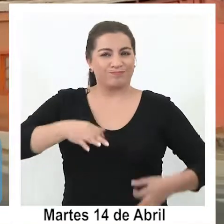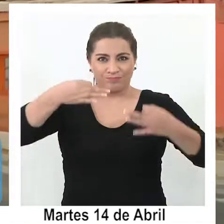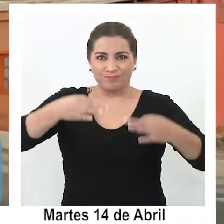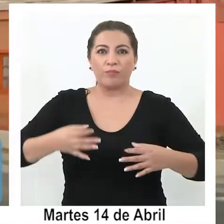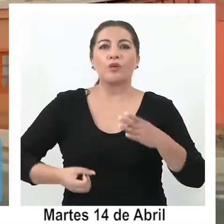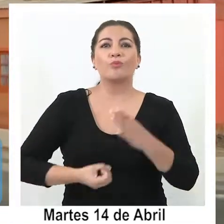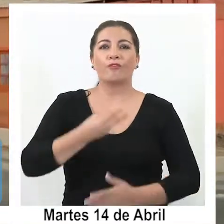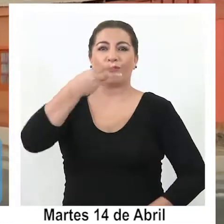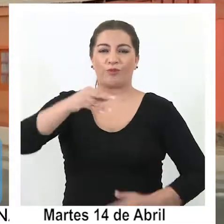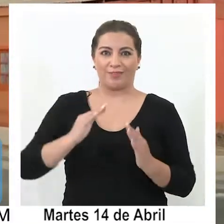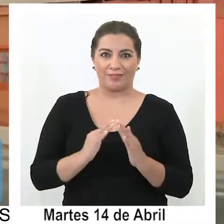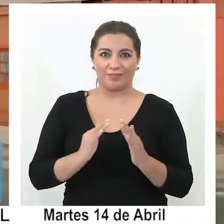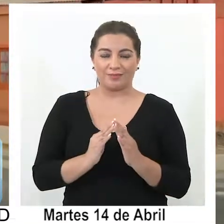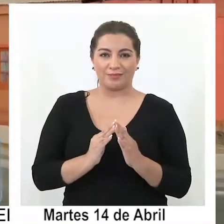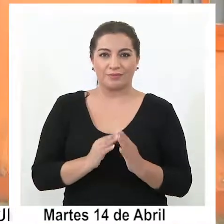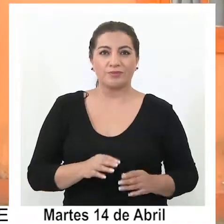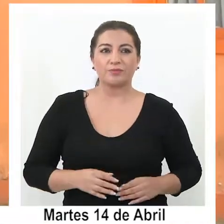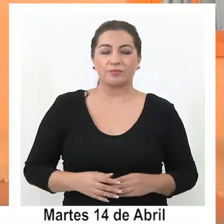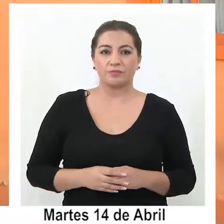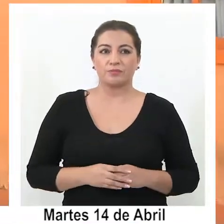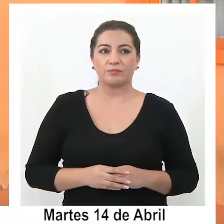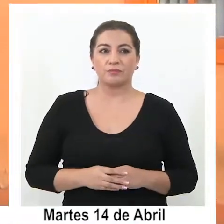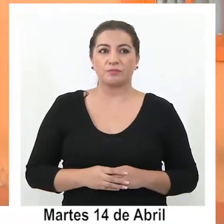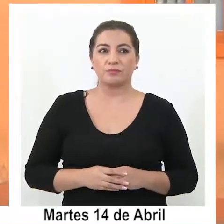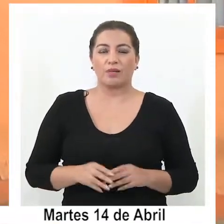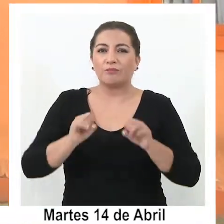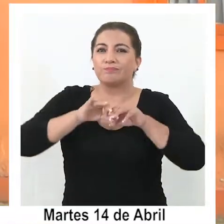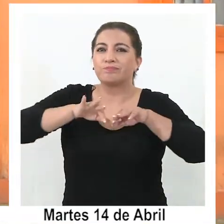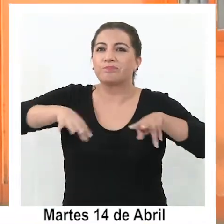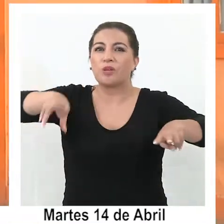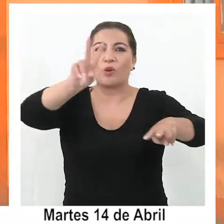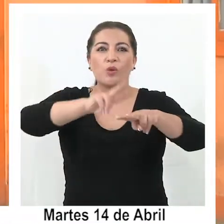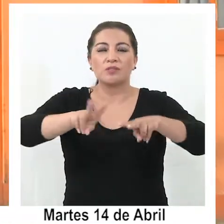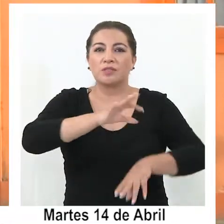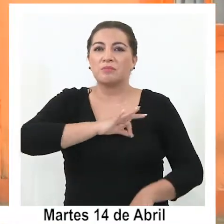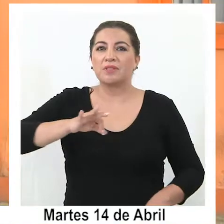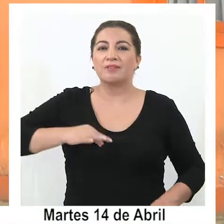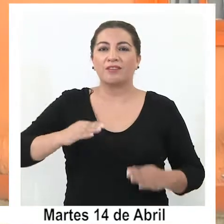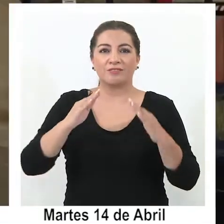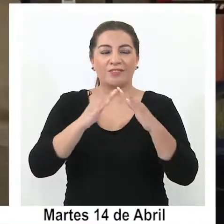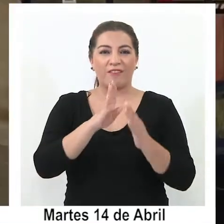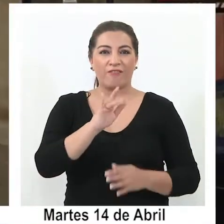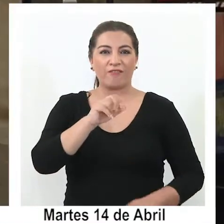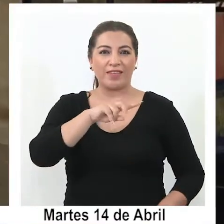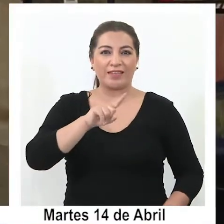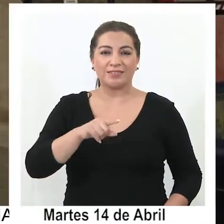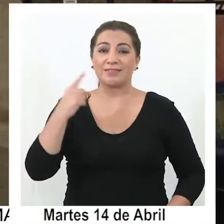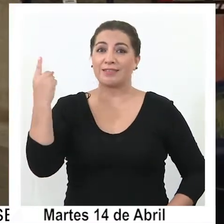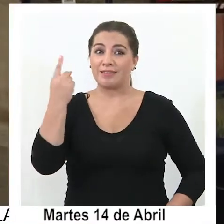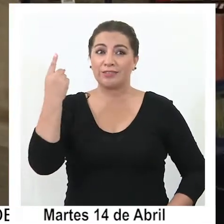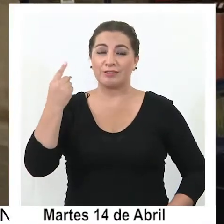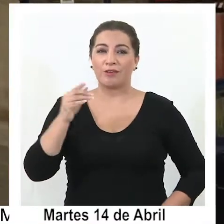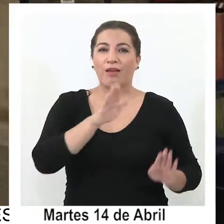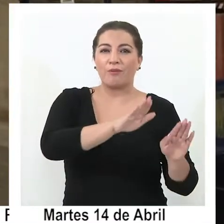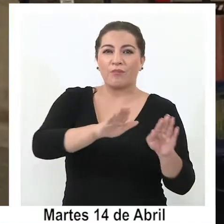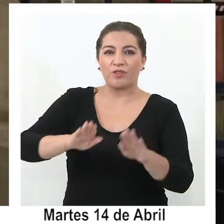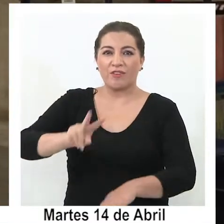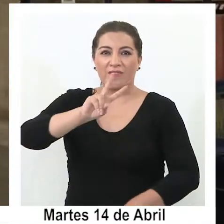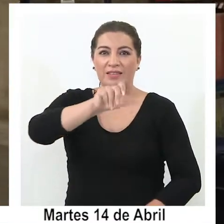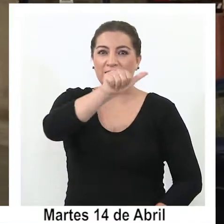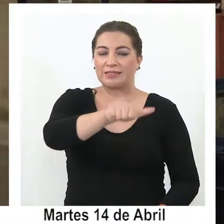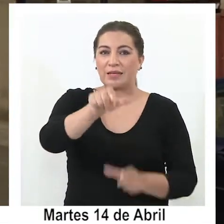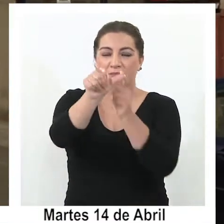en nuevos propietarios. Un despliegue realizado por el Ministerio de Bienes Nacionales que favoreció a 26